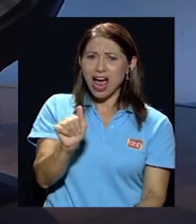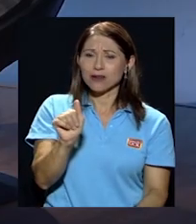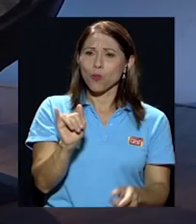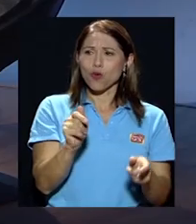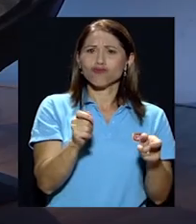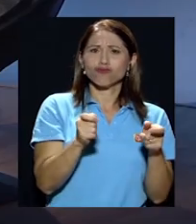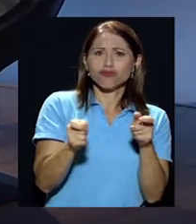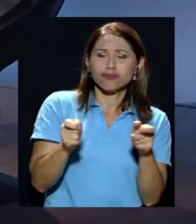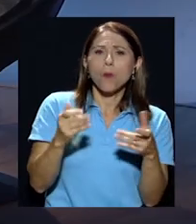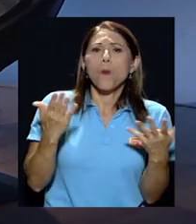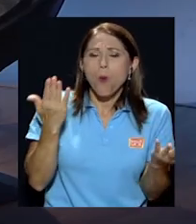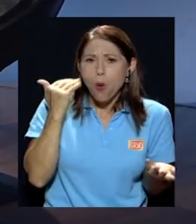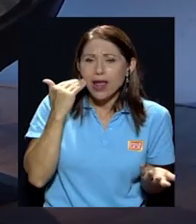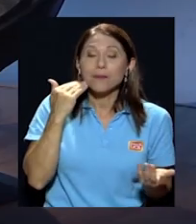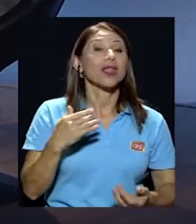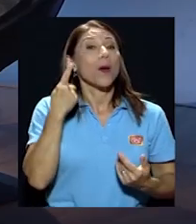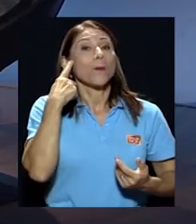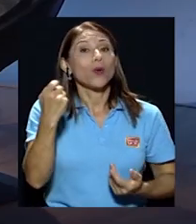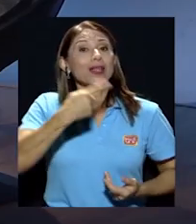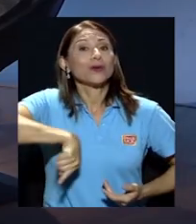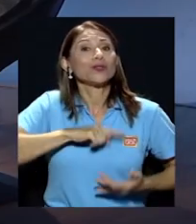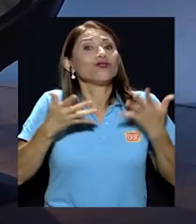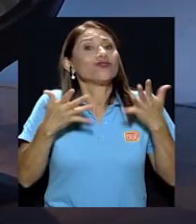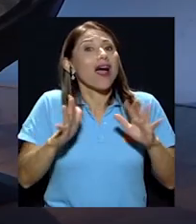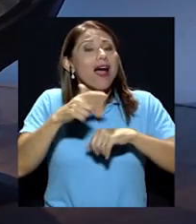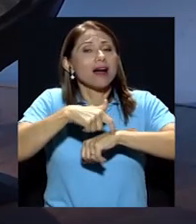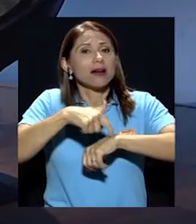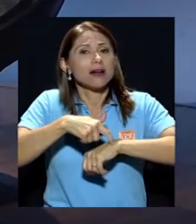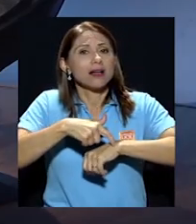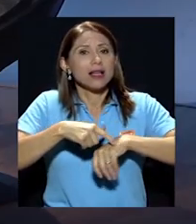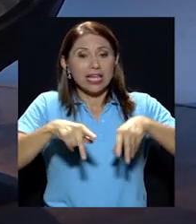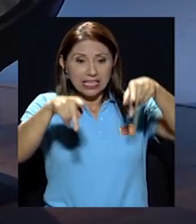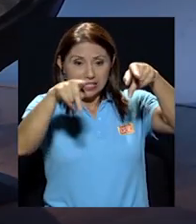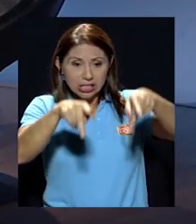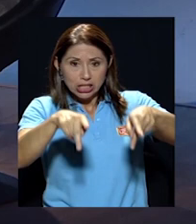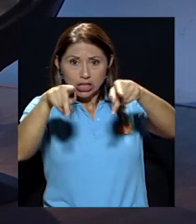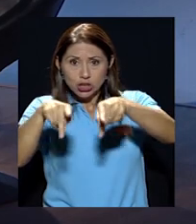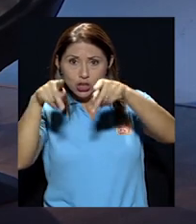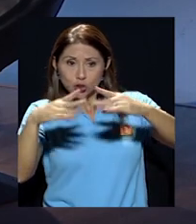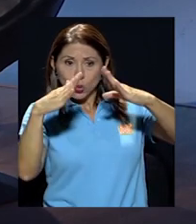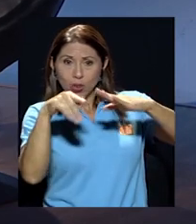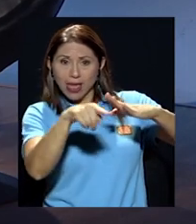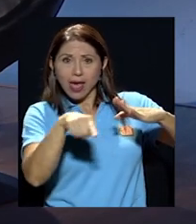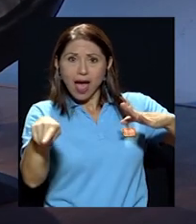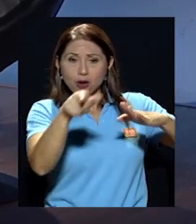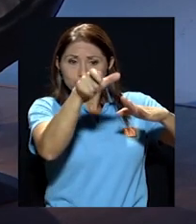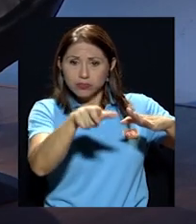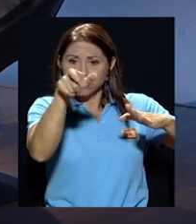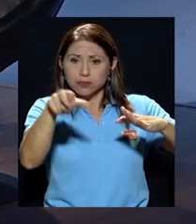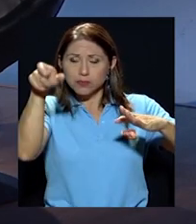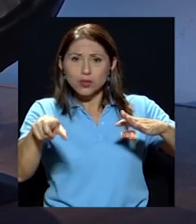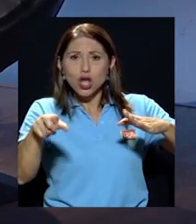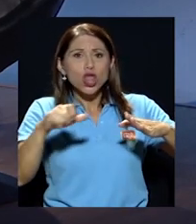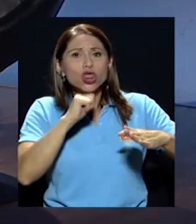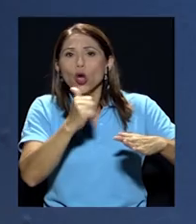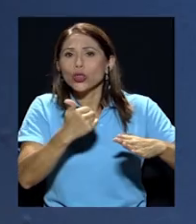el ciudadano no tiene, no se da cuenta, tal vez, que no tiene más